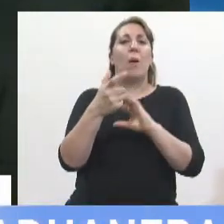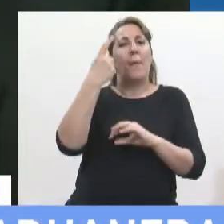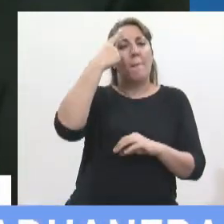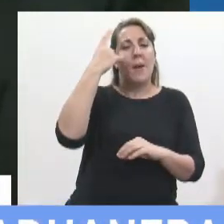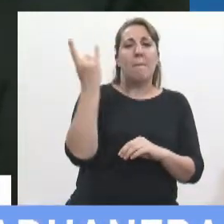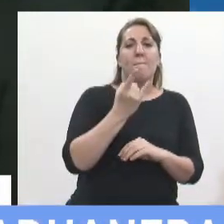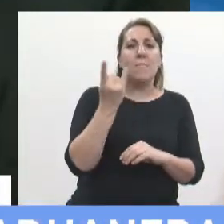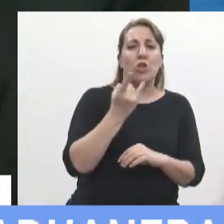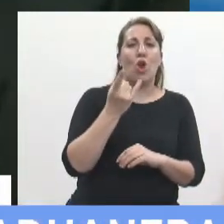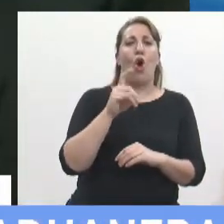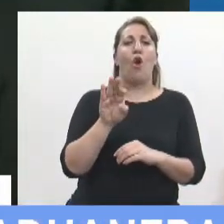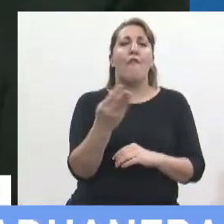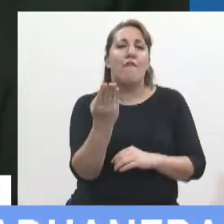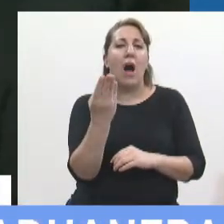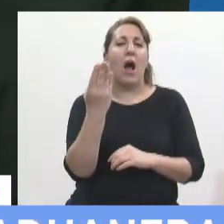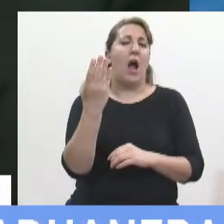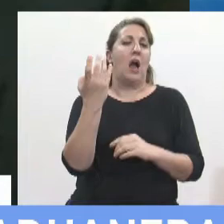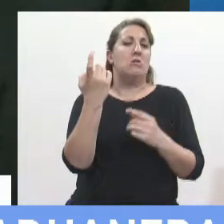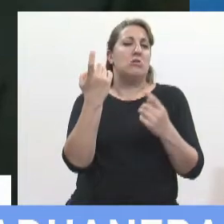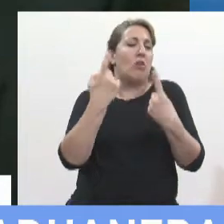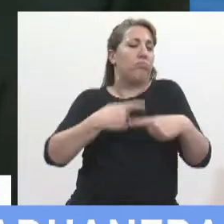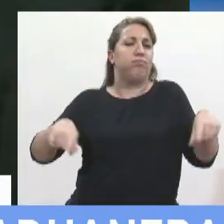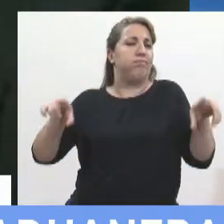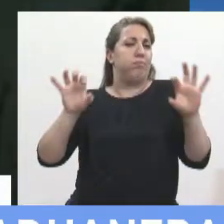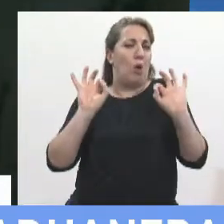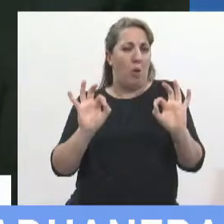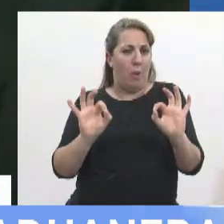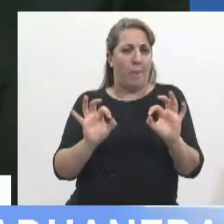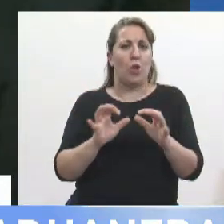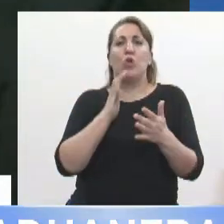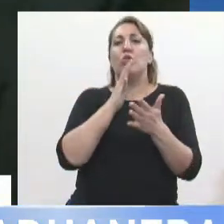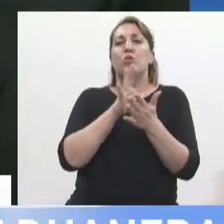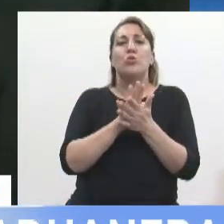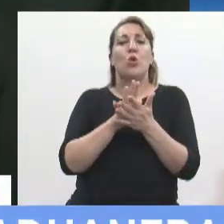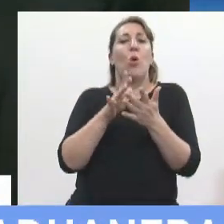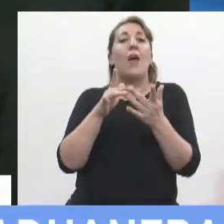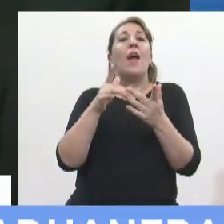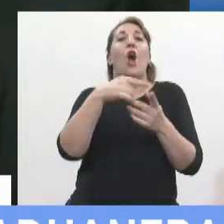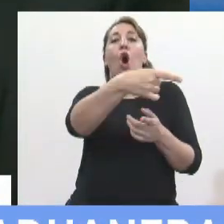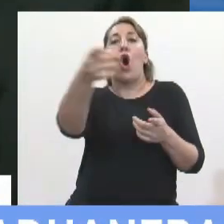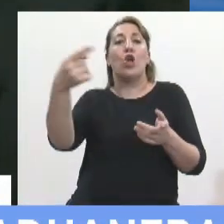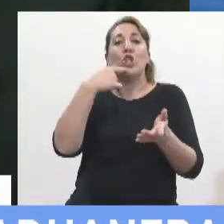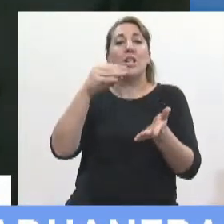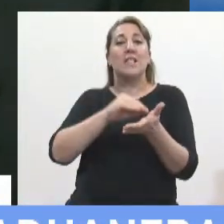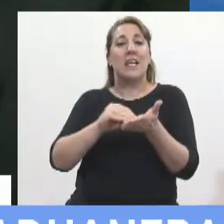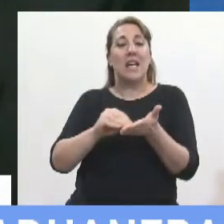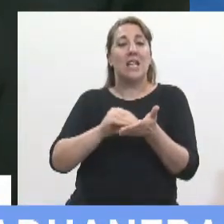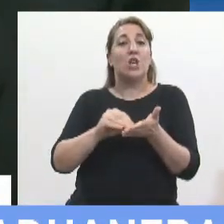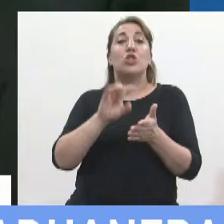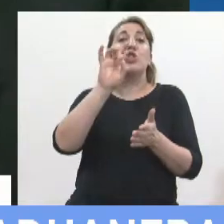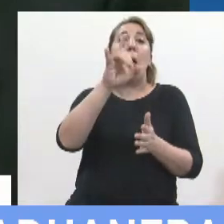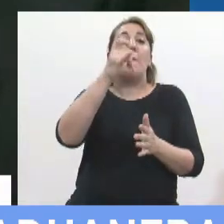falaces, rapaces o lo que fuera en relación al resto de los senadores que simplemente tienen una